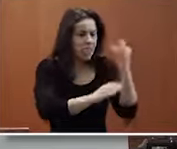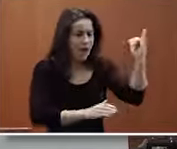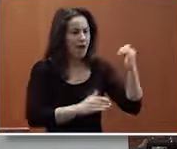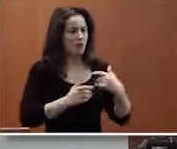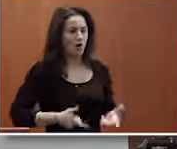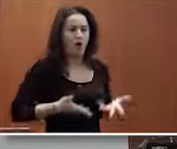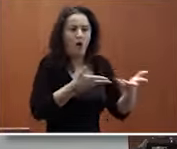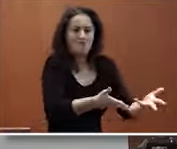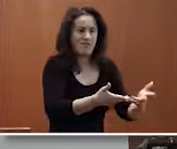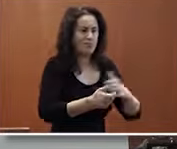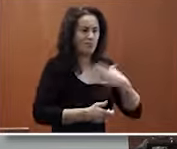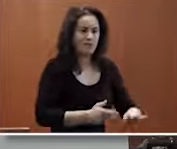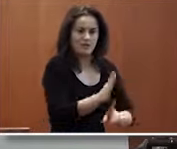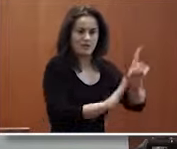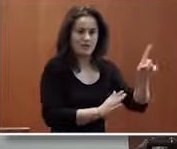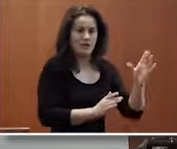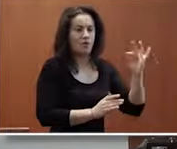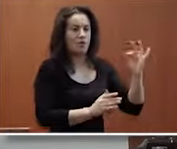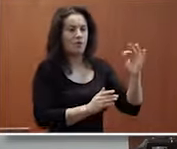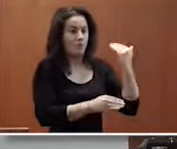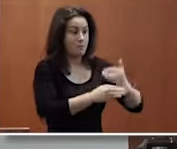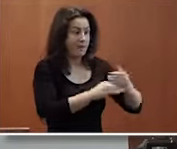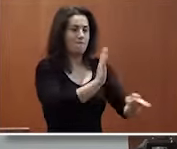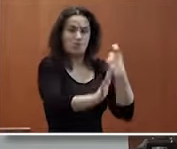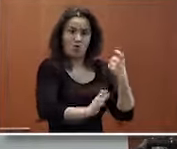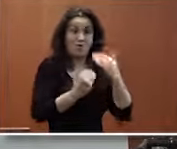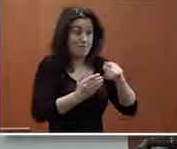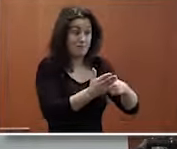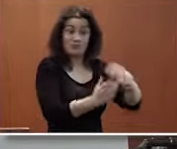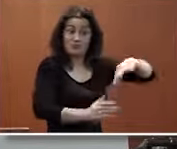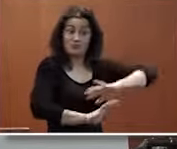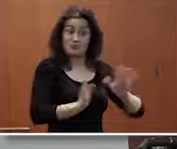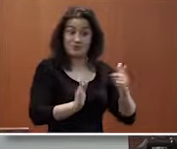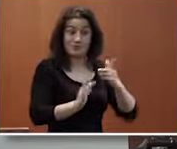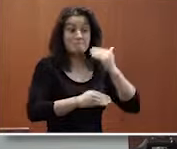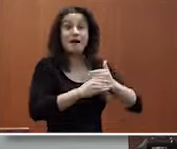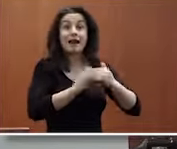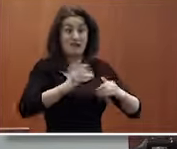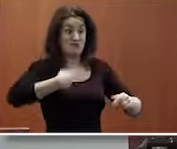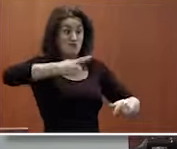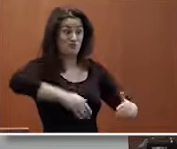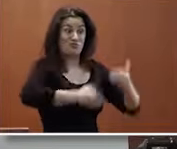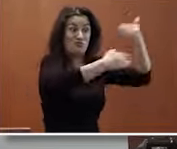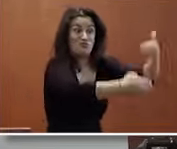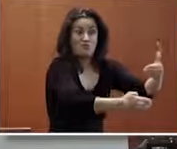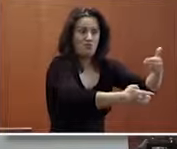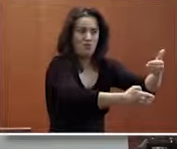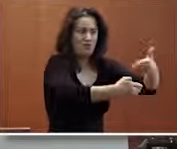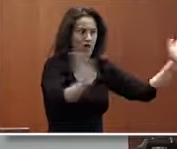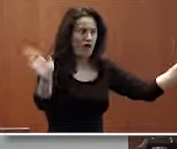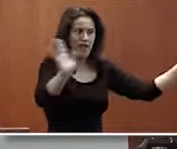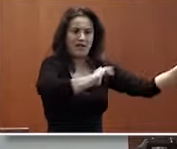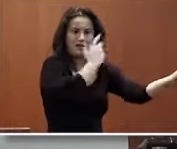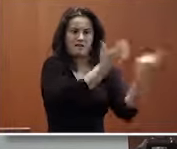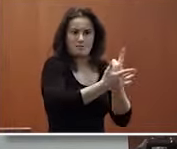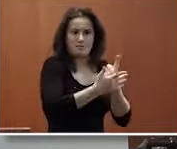a que personas con ese talento pero que a veces tiene ese problema esa barrera esa barrera que les ponemos nosotros pueda incorporarse en las organizaciones es un poco